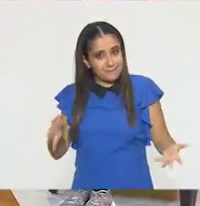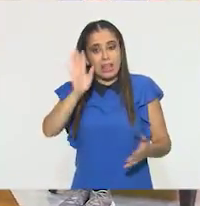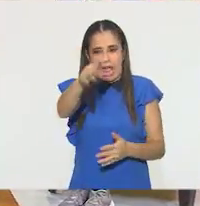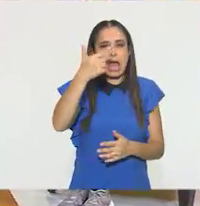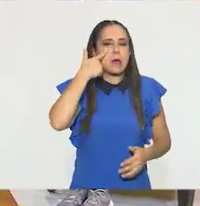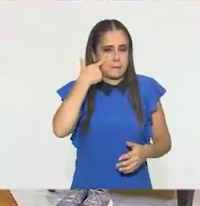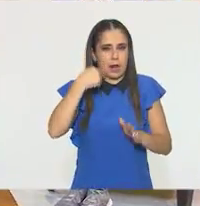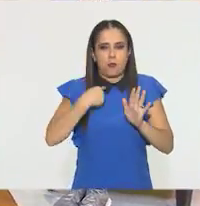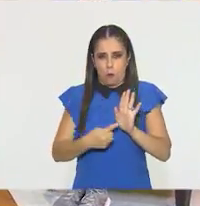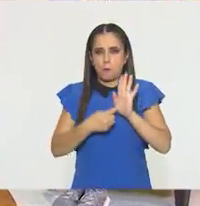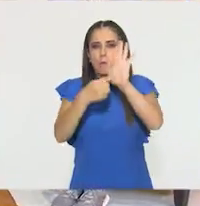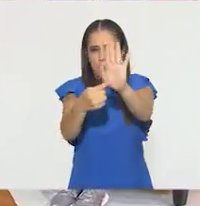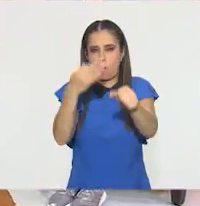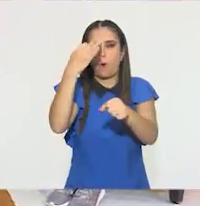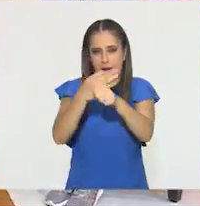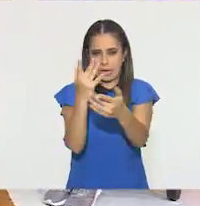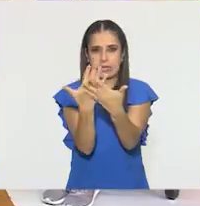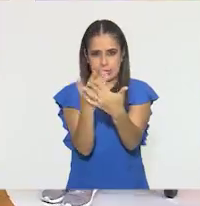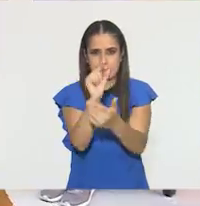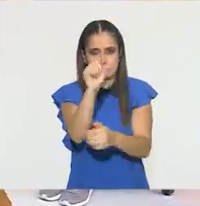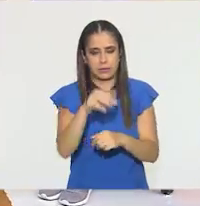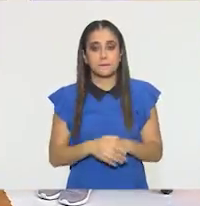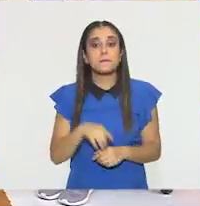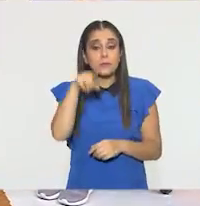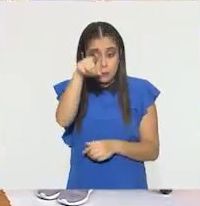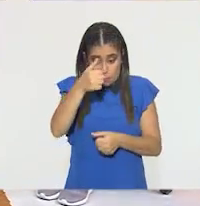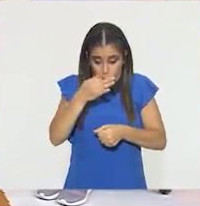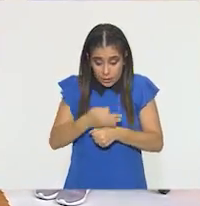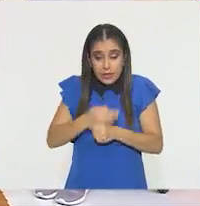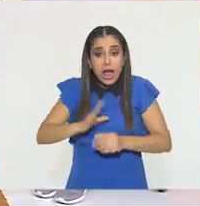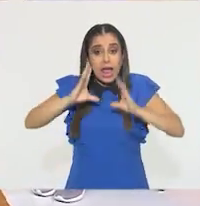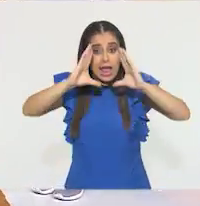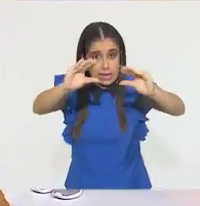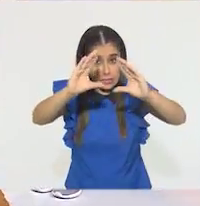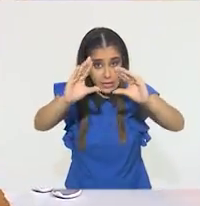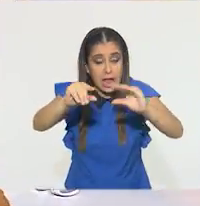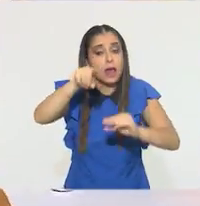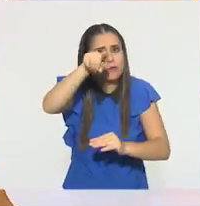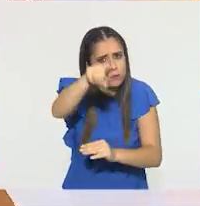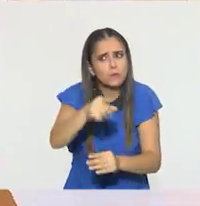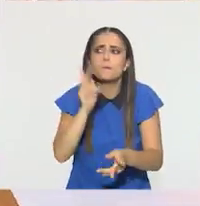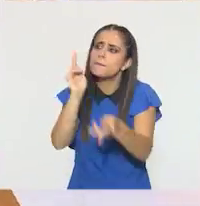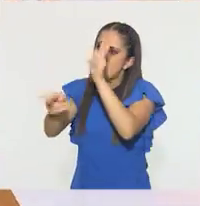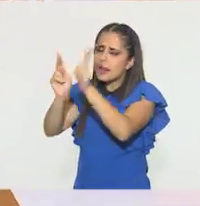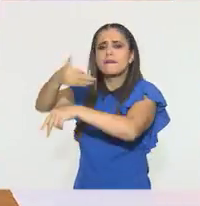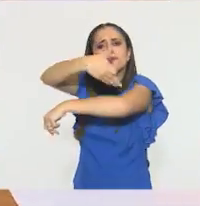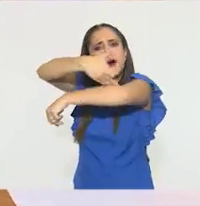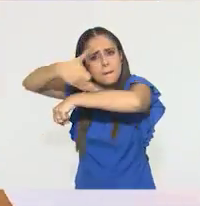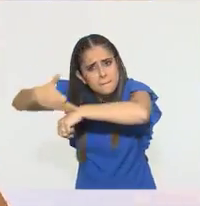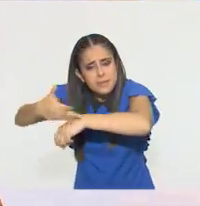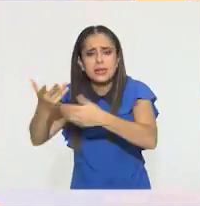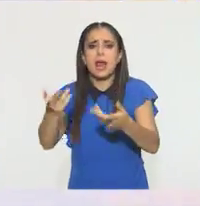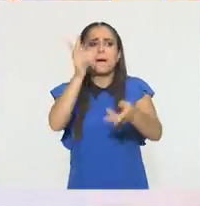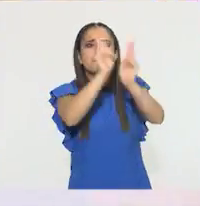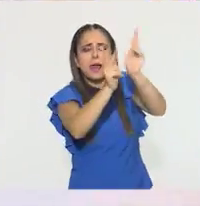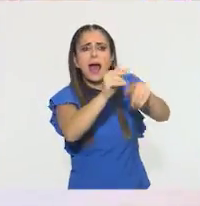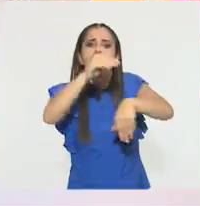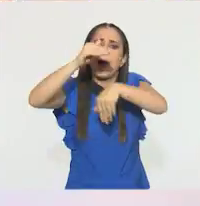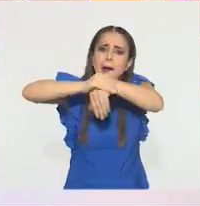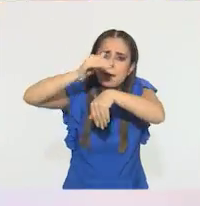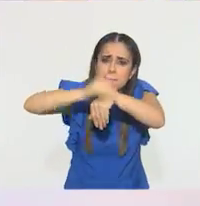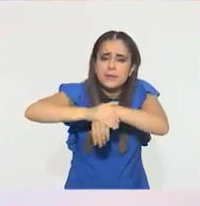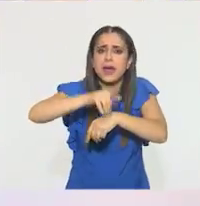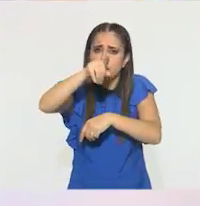Recuerden que todo lo que ustedes ven aquí en clase, platíquenlo con su familia, con sus amigos y